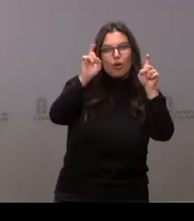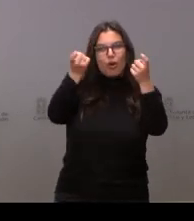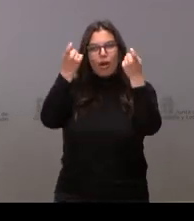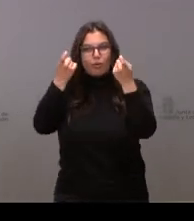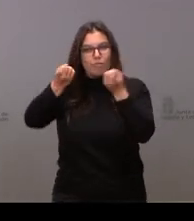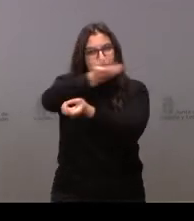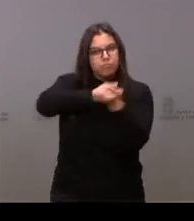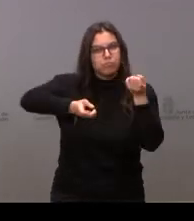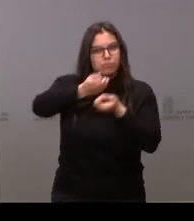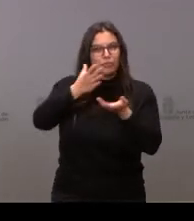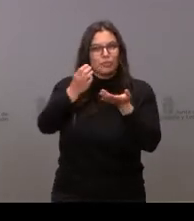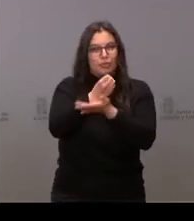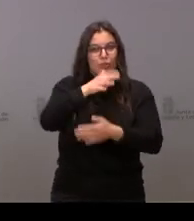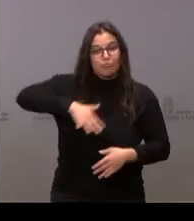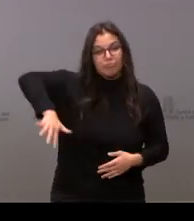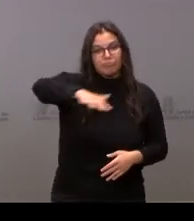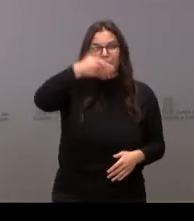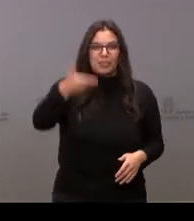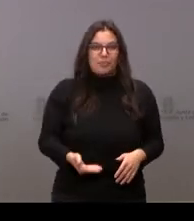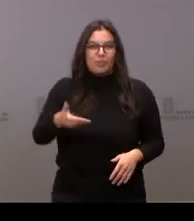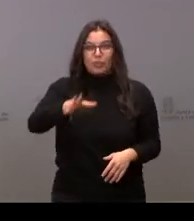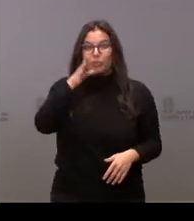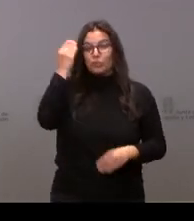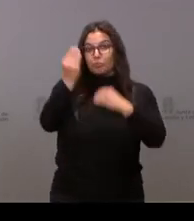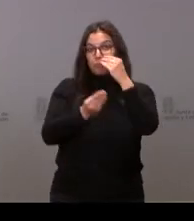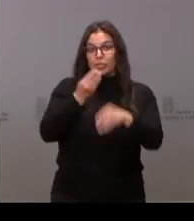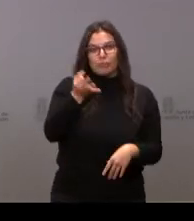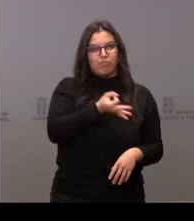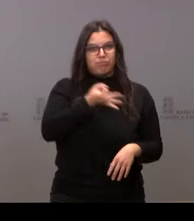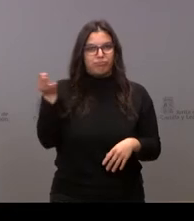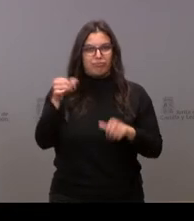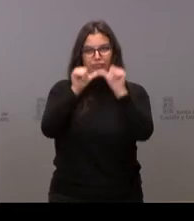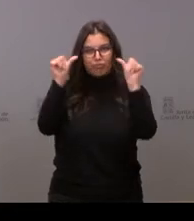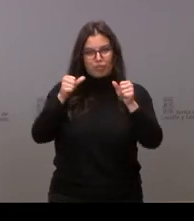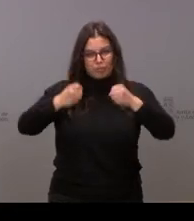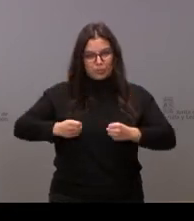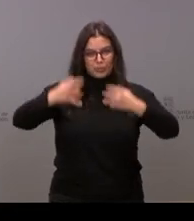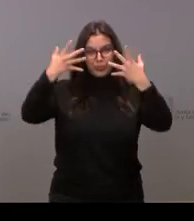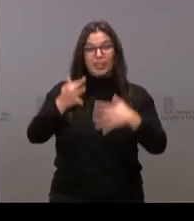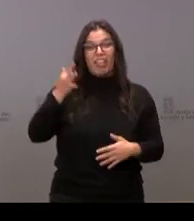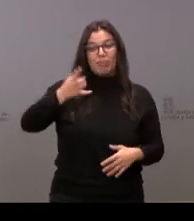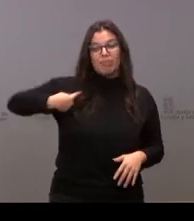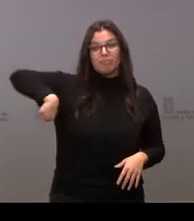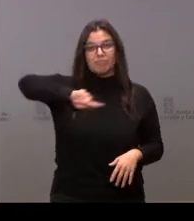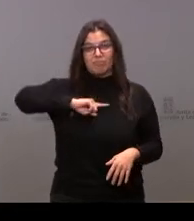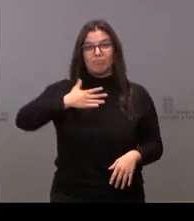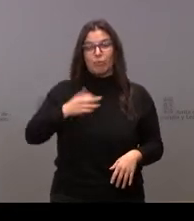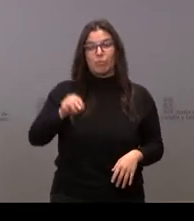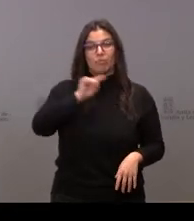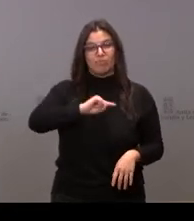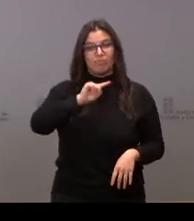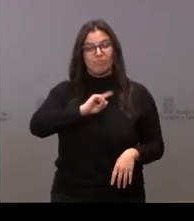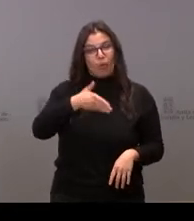estudiantes. Por eso creo que es un acierto y, sobre todo, nos podemos sentir orgullosos y satisfechos